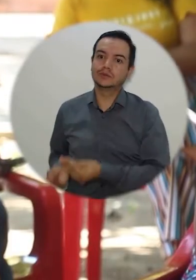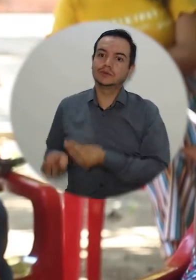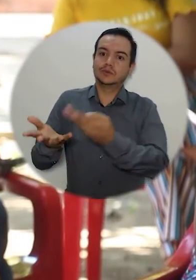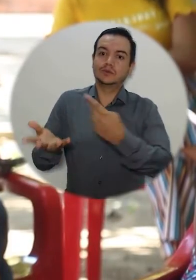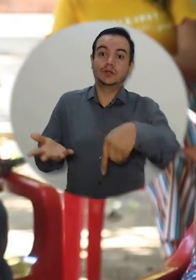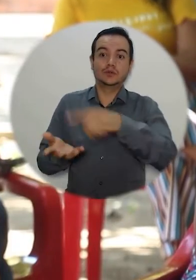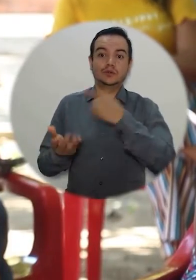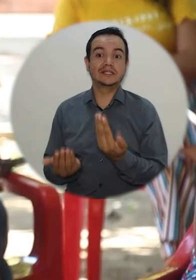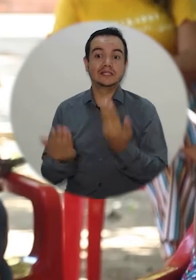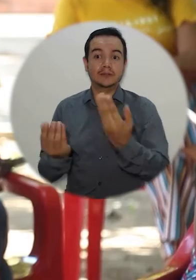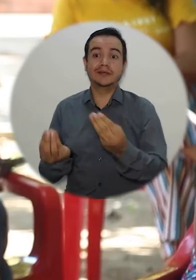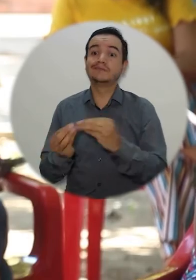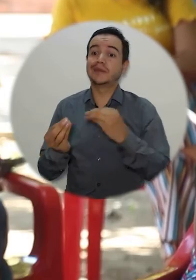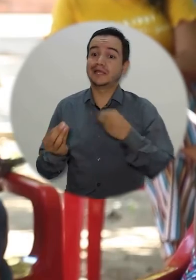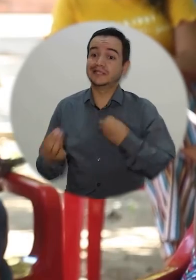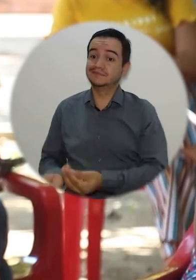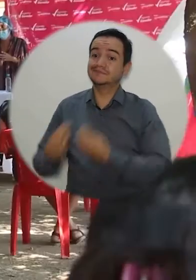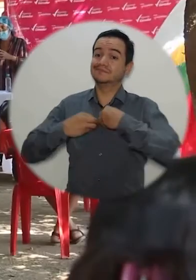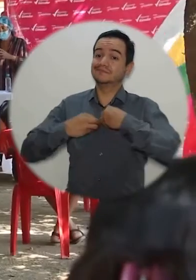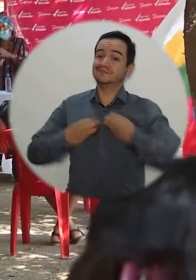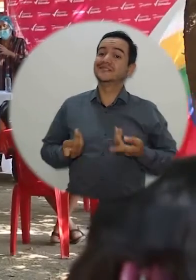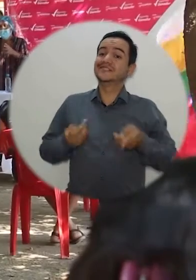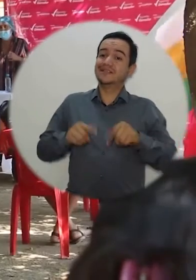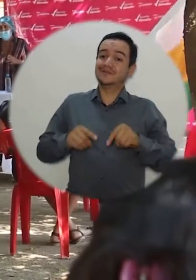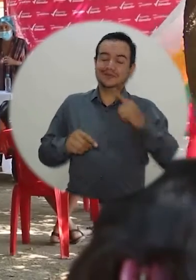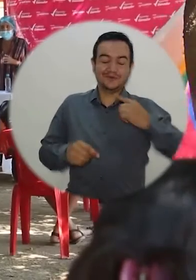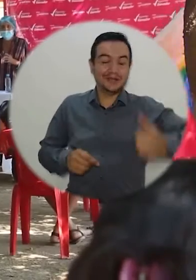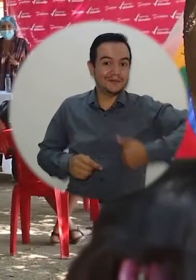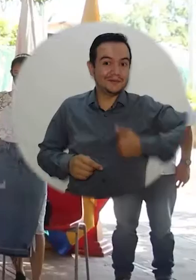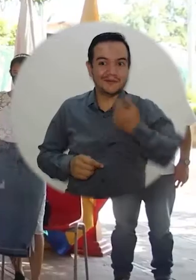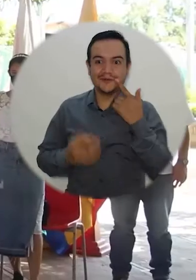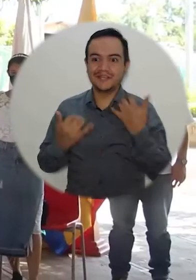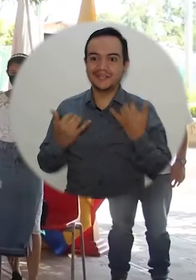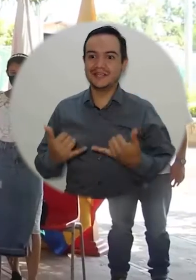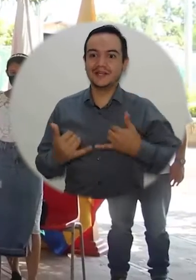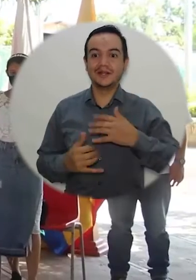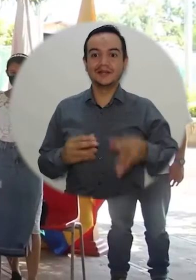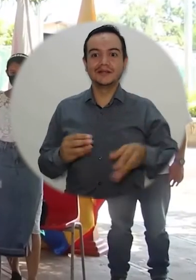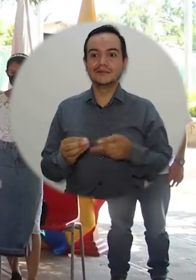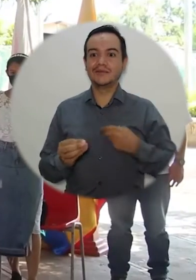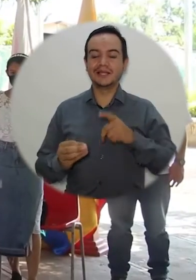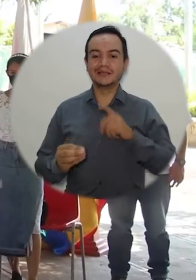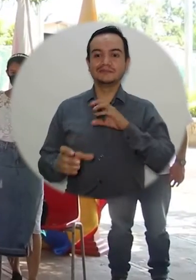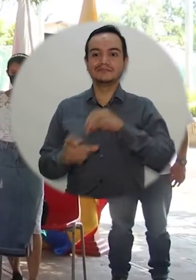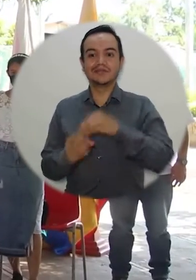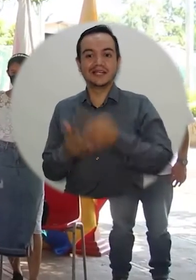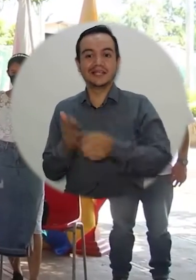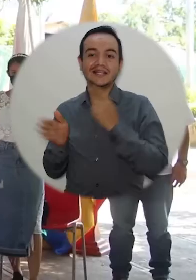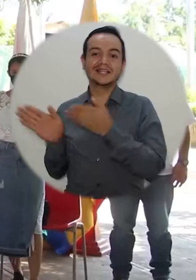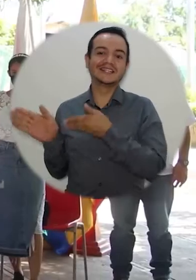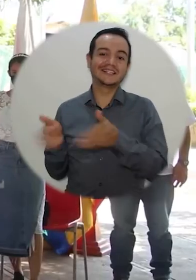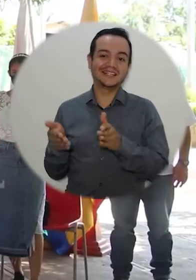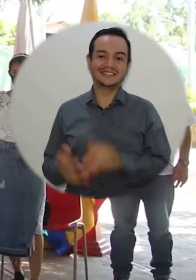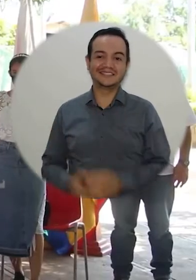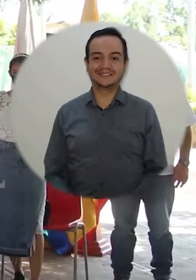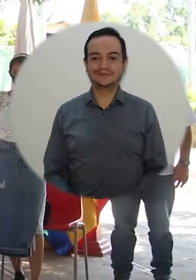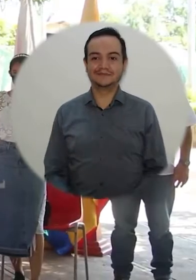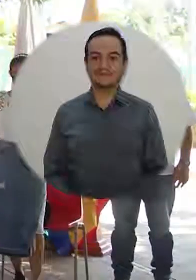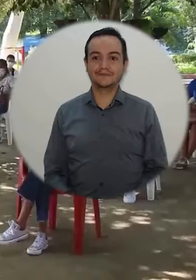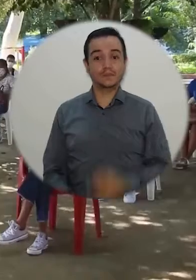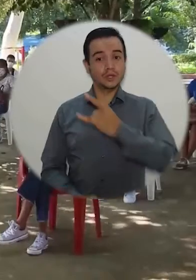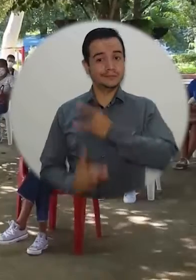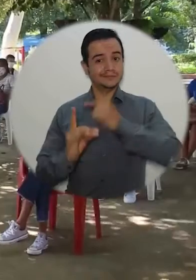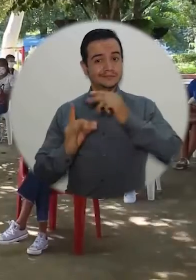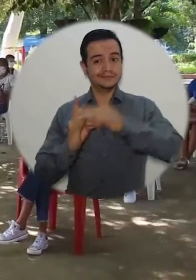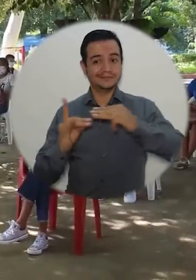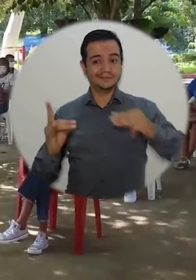buenas para esas personas, para mí también, de hecho voy a aprovecharlo al máximo y pues dar mis clases con normalidad.